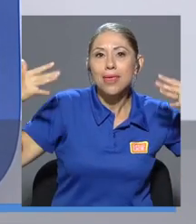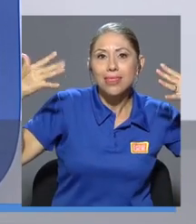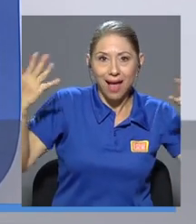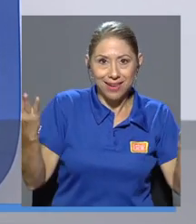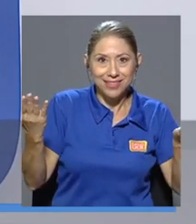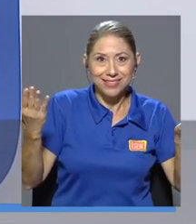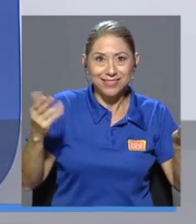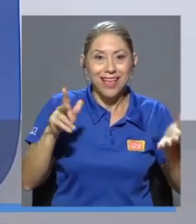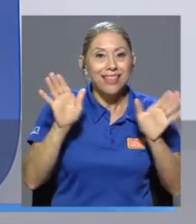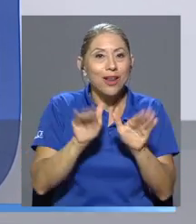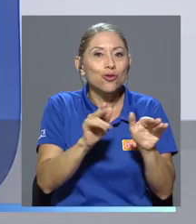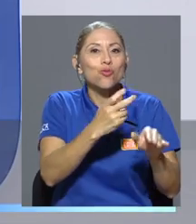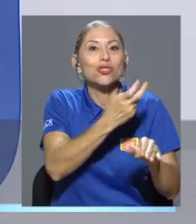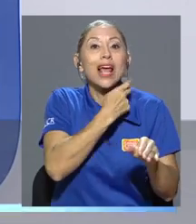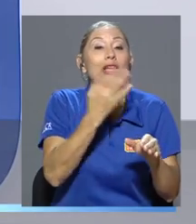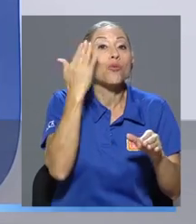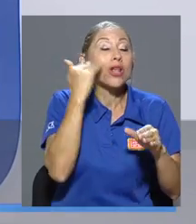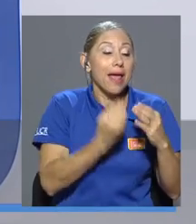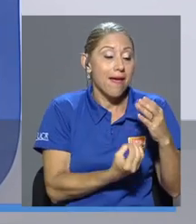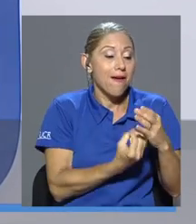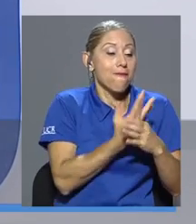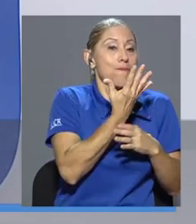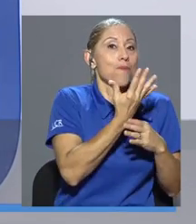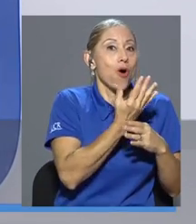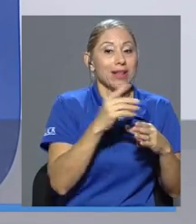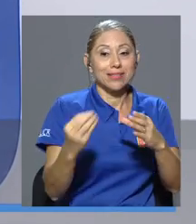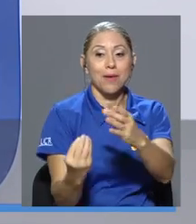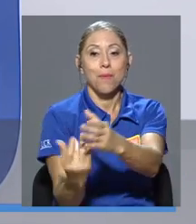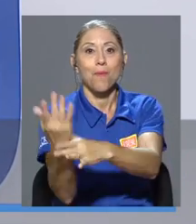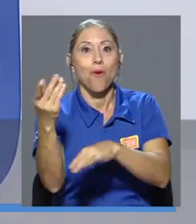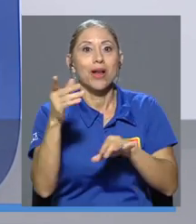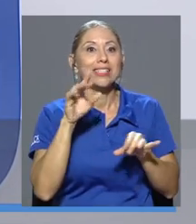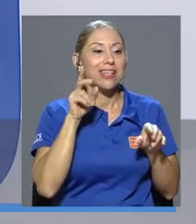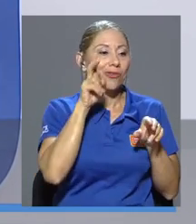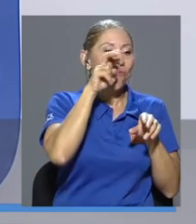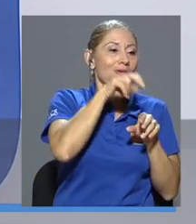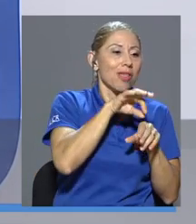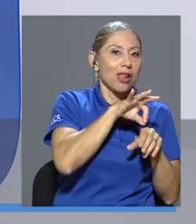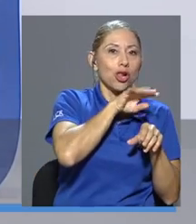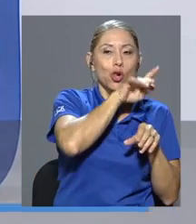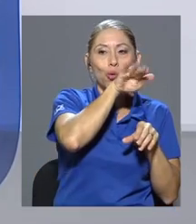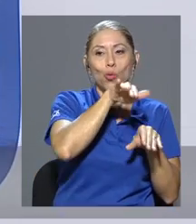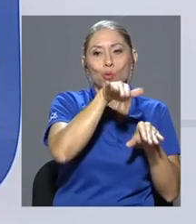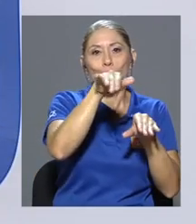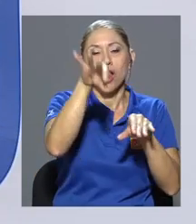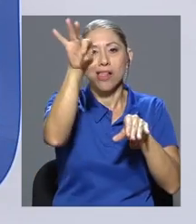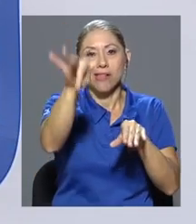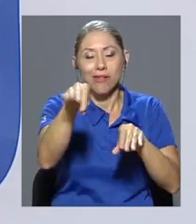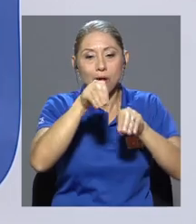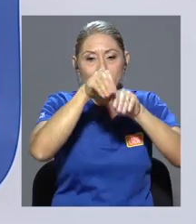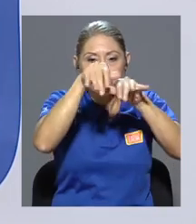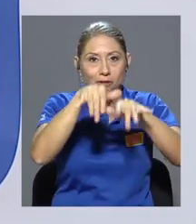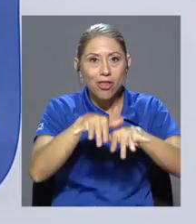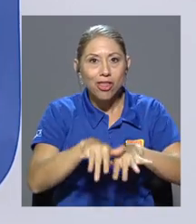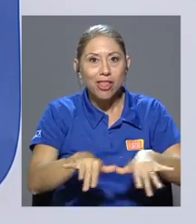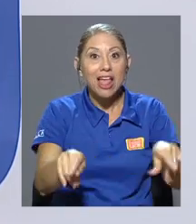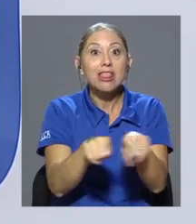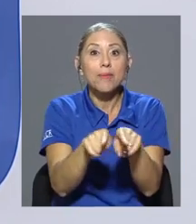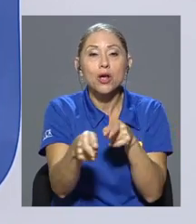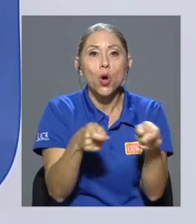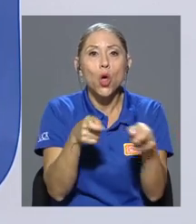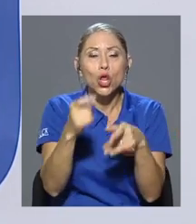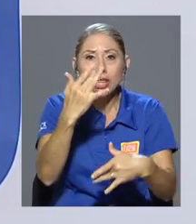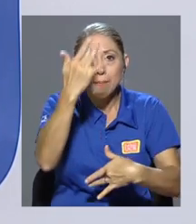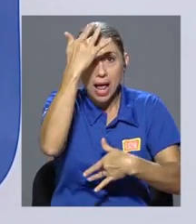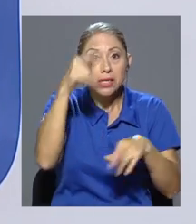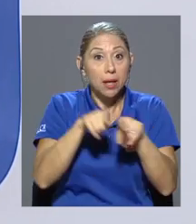en polinización de flores, en dispersión de semillas, en control de plagas, plagas que pueden también ser problemas de salud para los